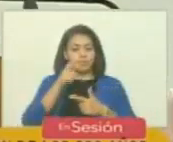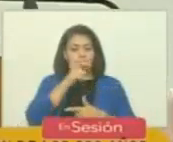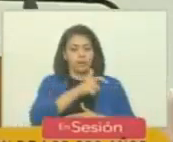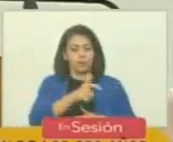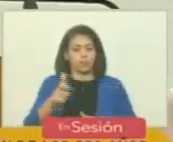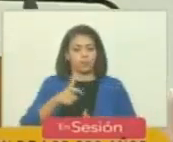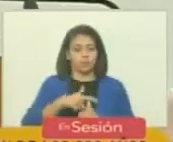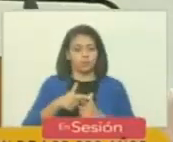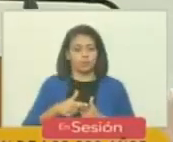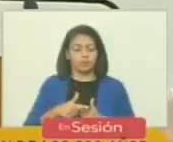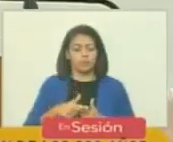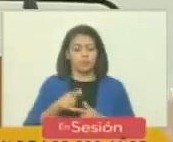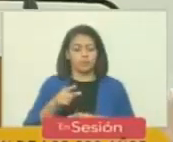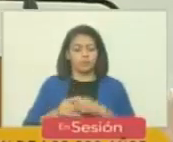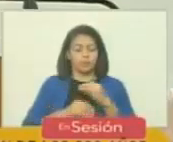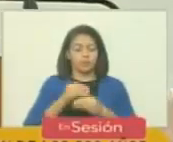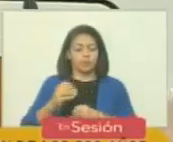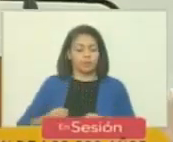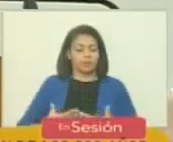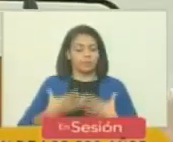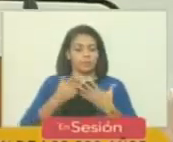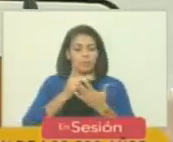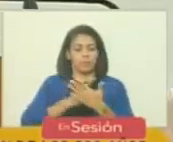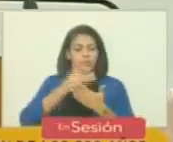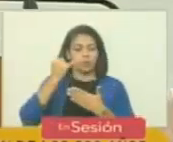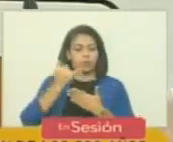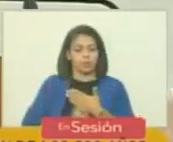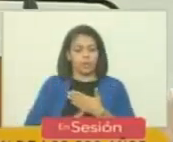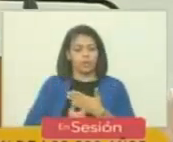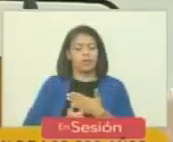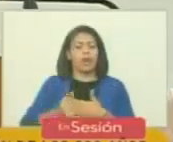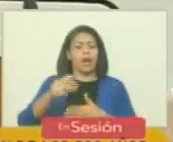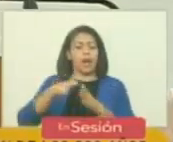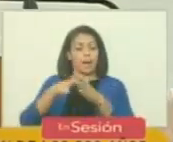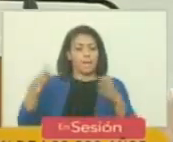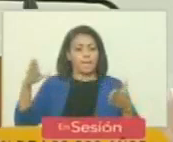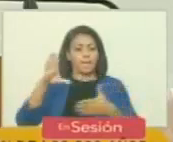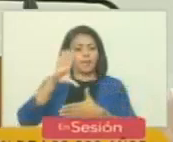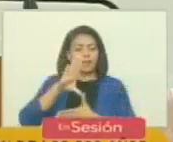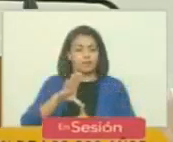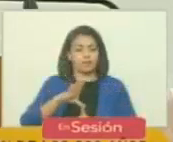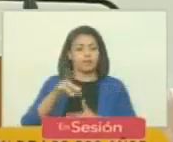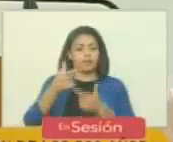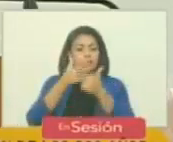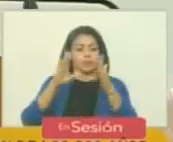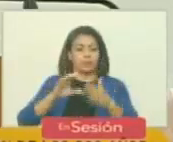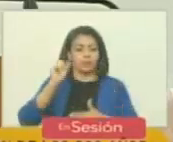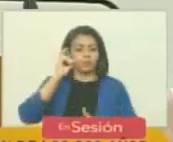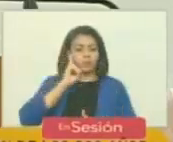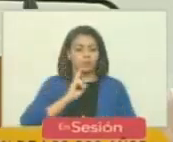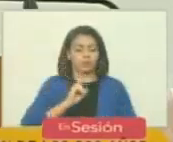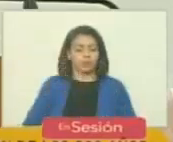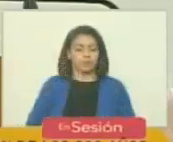y eso entonces enriqueció ese proyecto de la América Grande del libertador Simón Bolívar